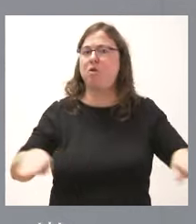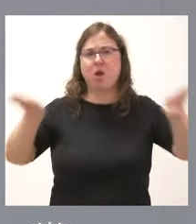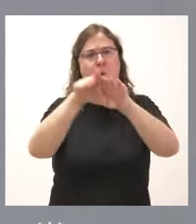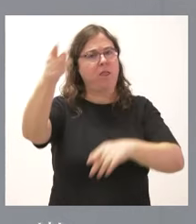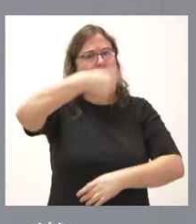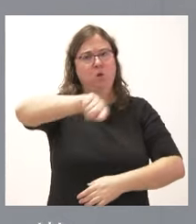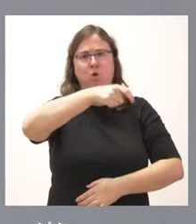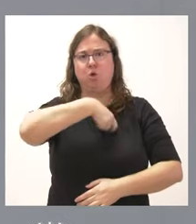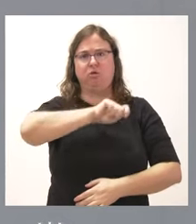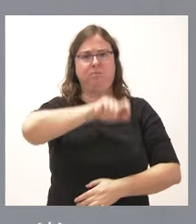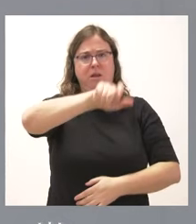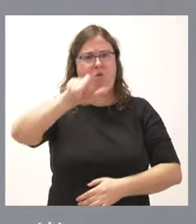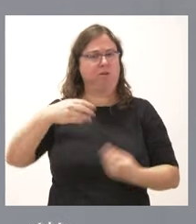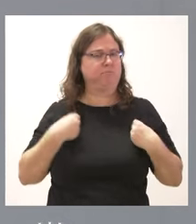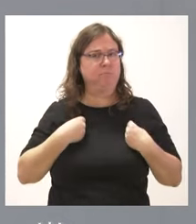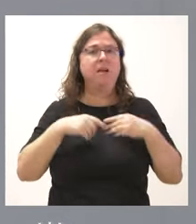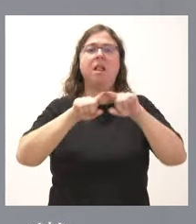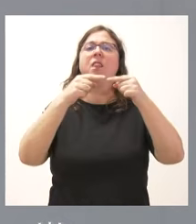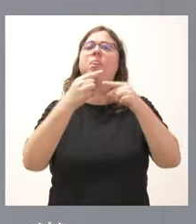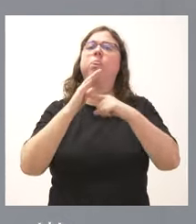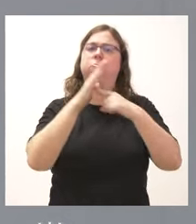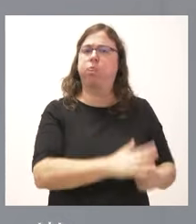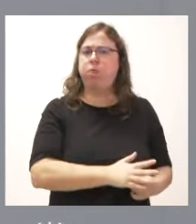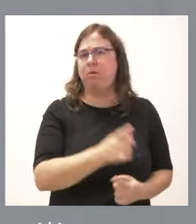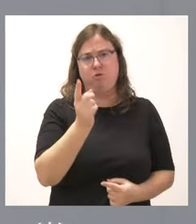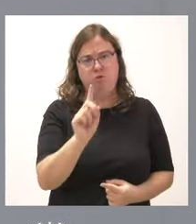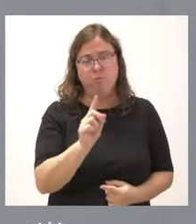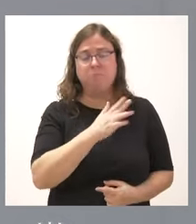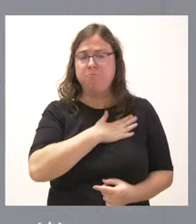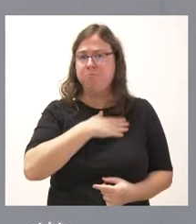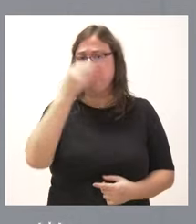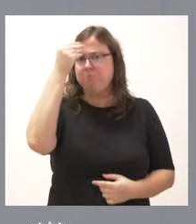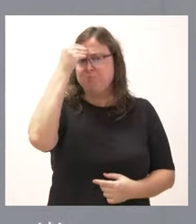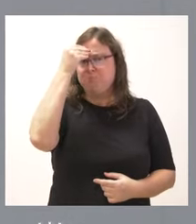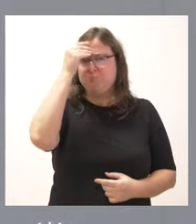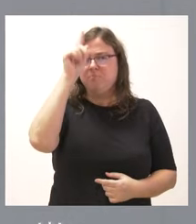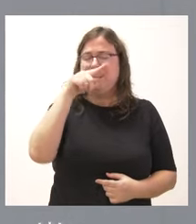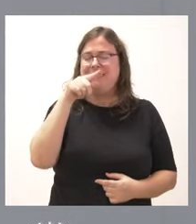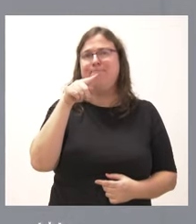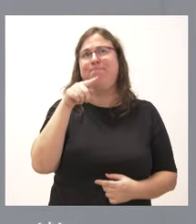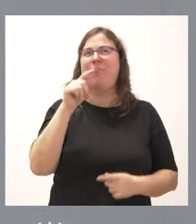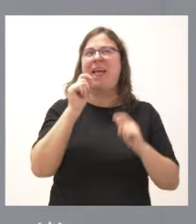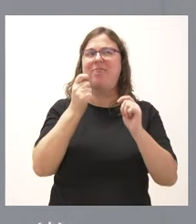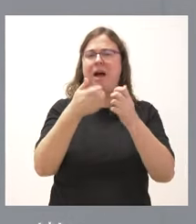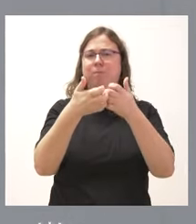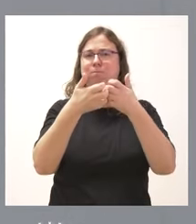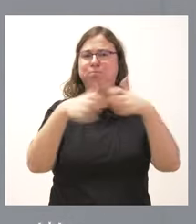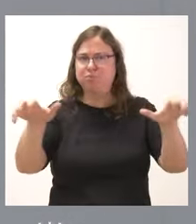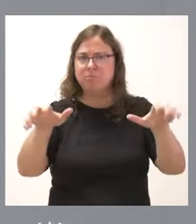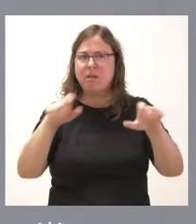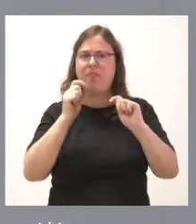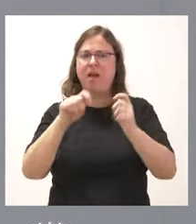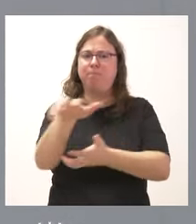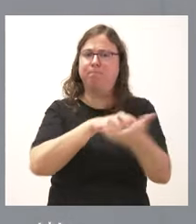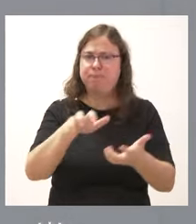españoles, de la no discriminación, y nos parece absolutamente divisorio y de generar enfrentamiento y división